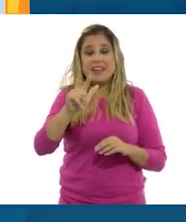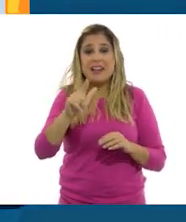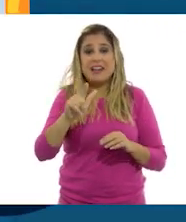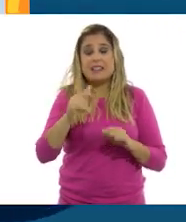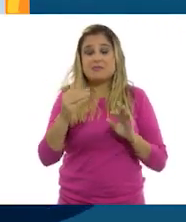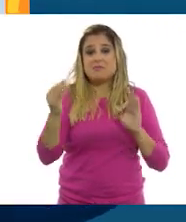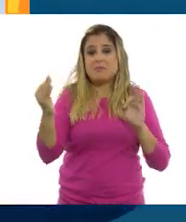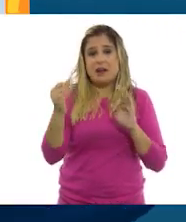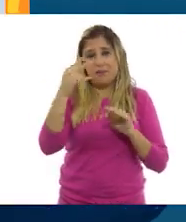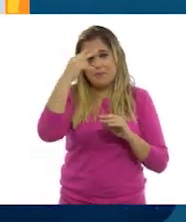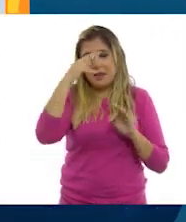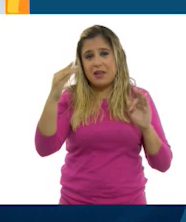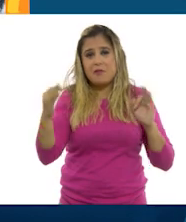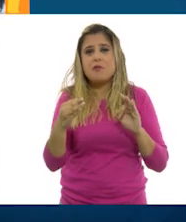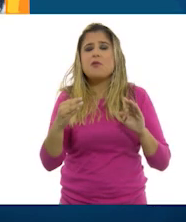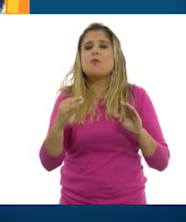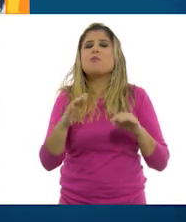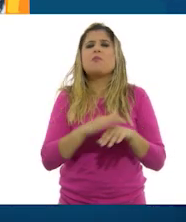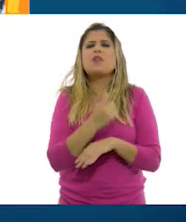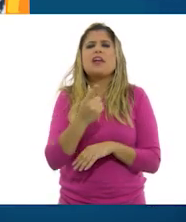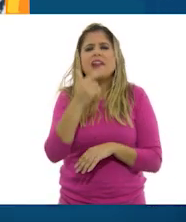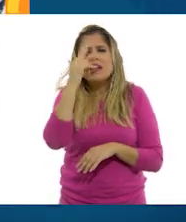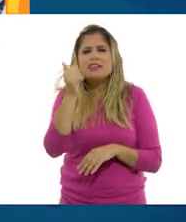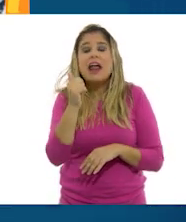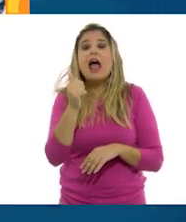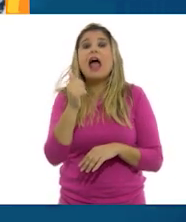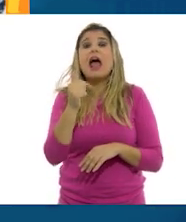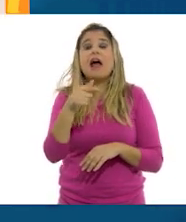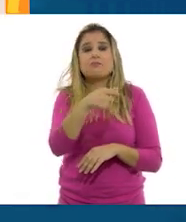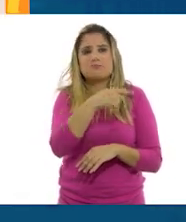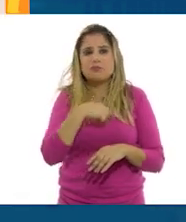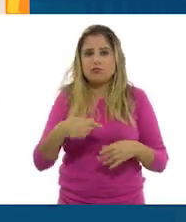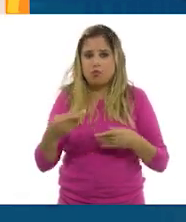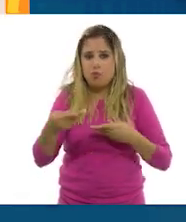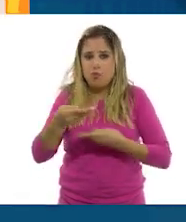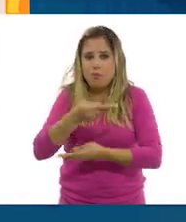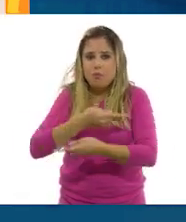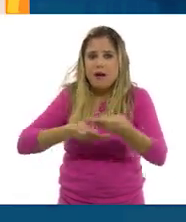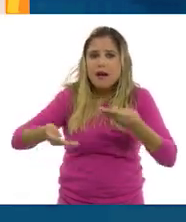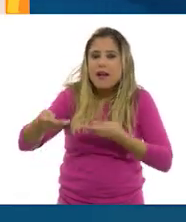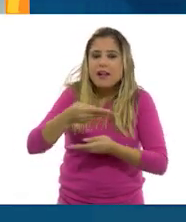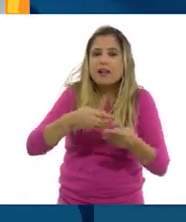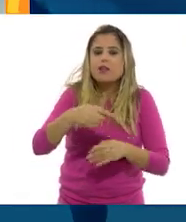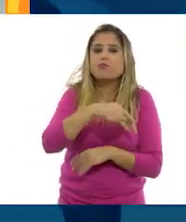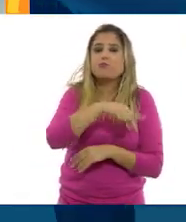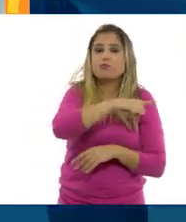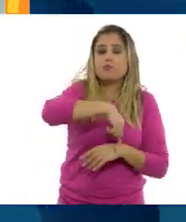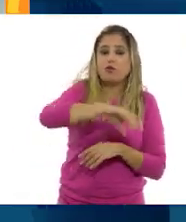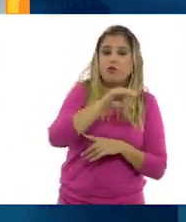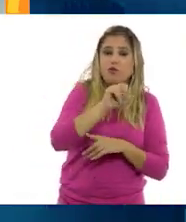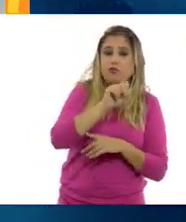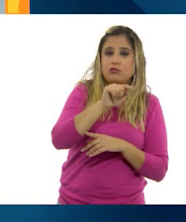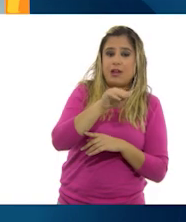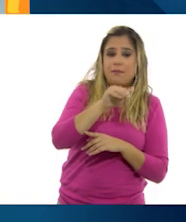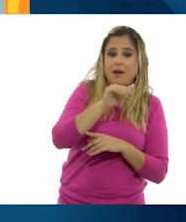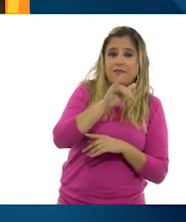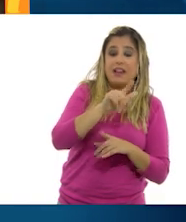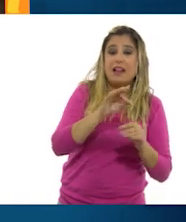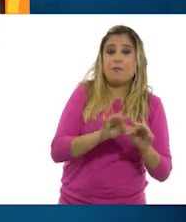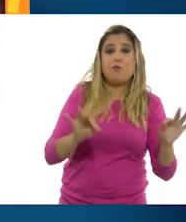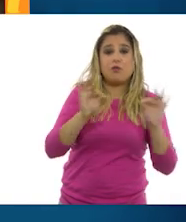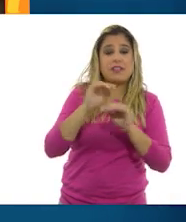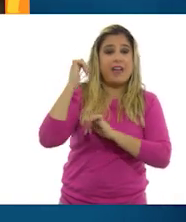Lo digo porque nosotros compartimos algo muy importante, porque nosotros somos importantes en África,